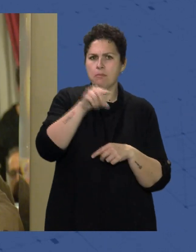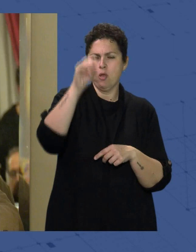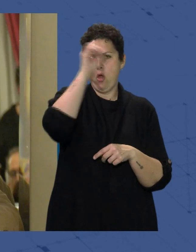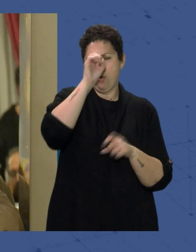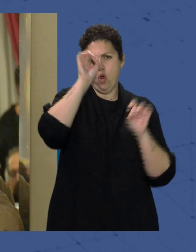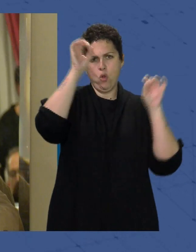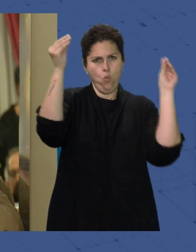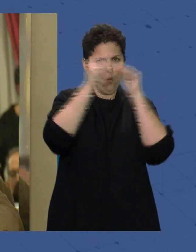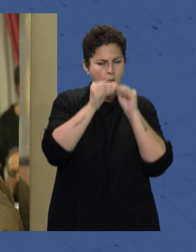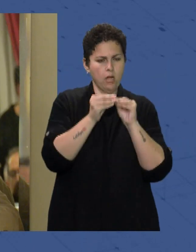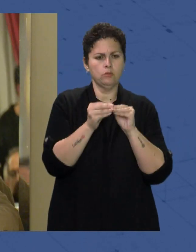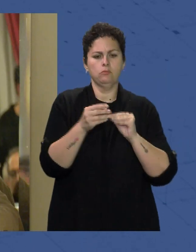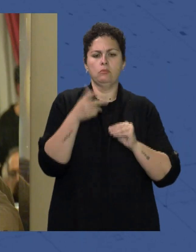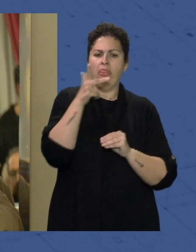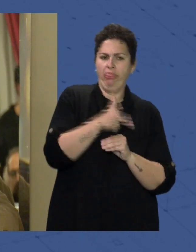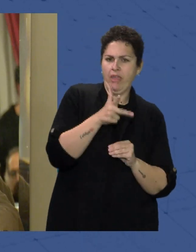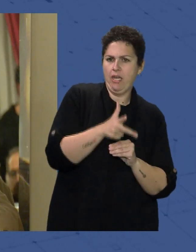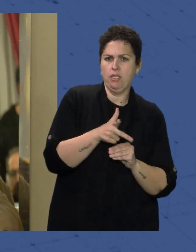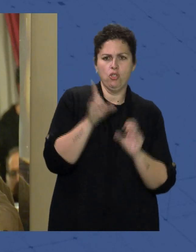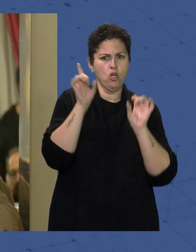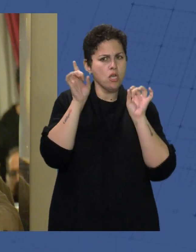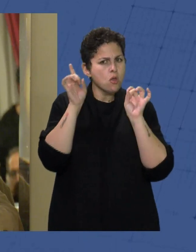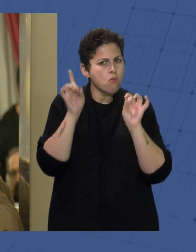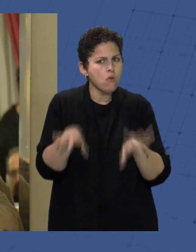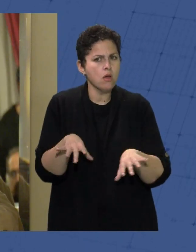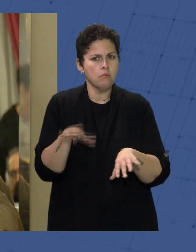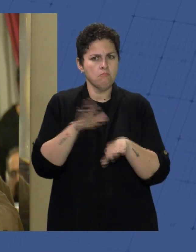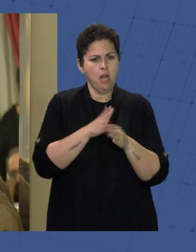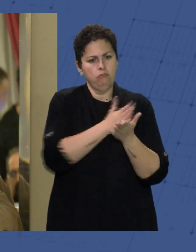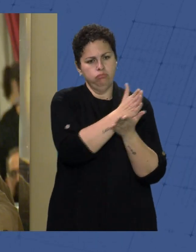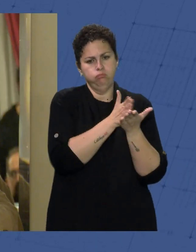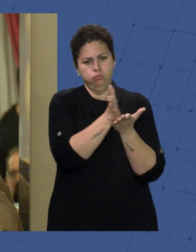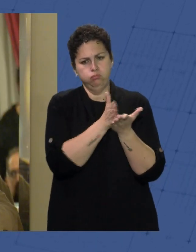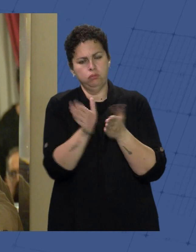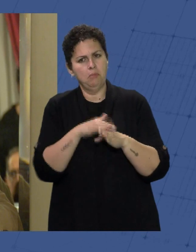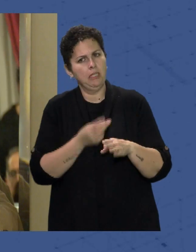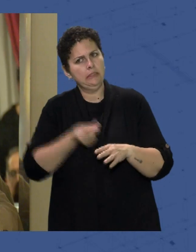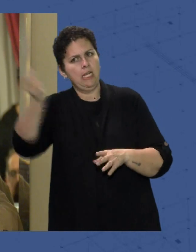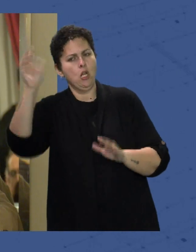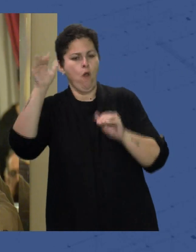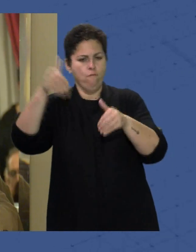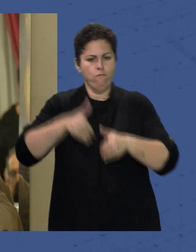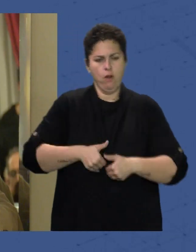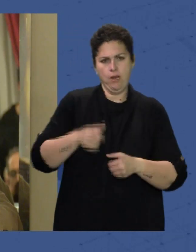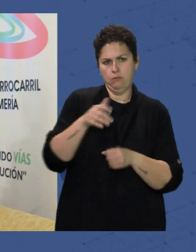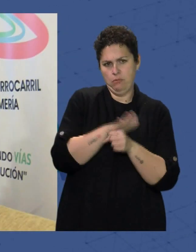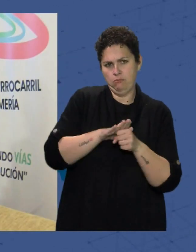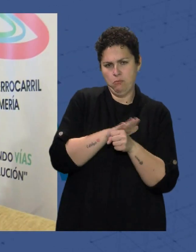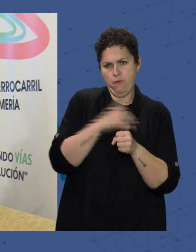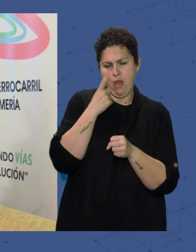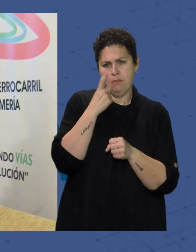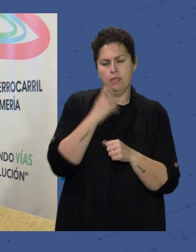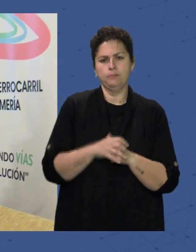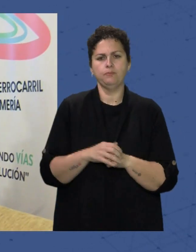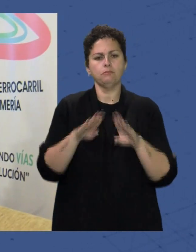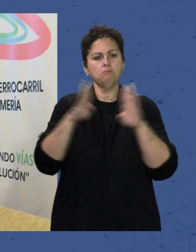exactamente Los mismos derechos De disponer De alternativas Para salir O para regresar A nuestra Almería La mesa en